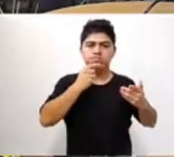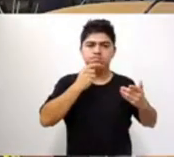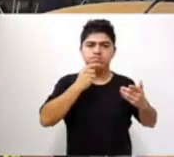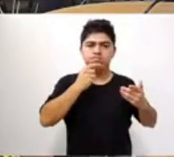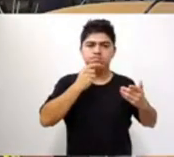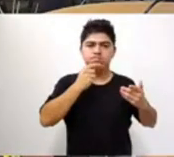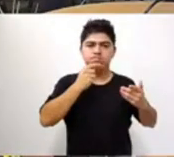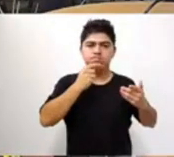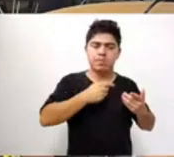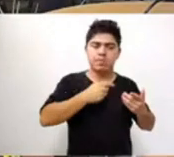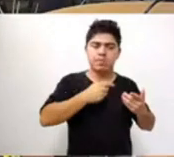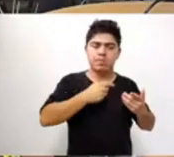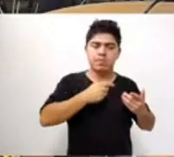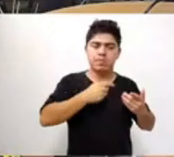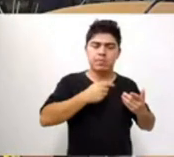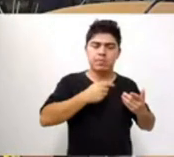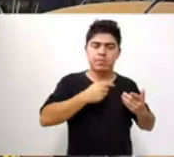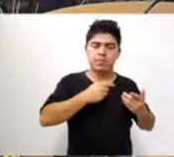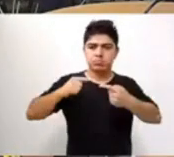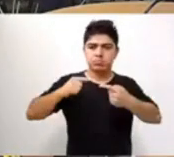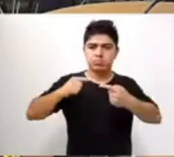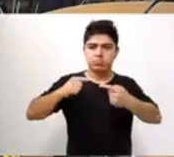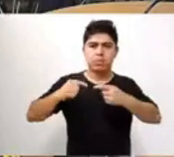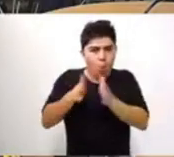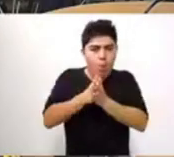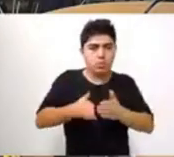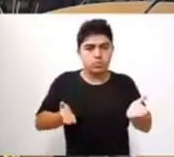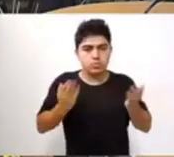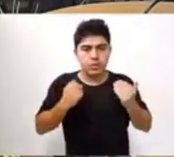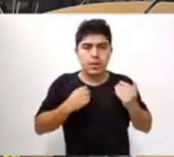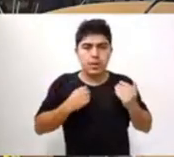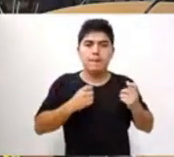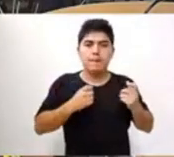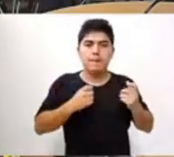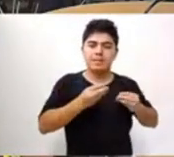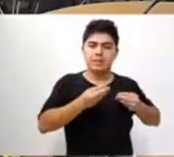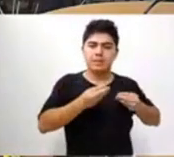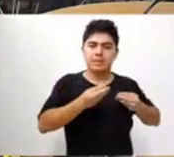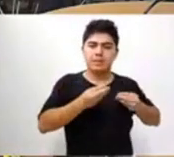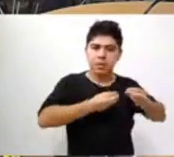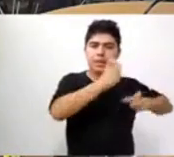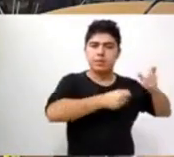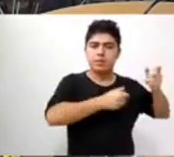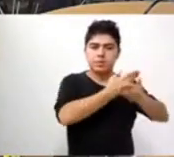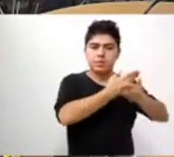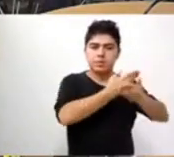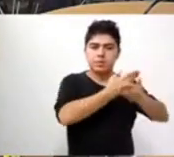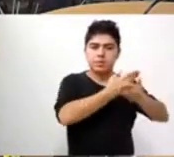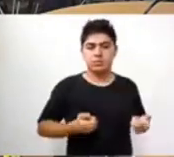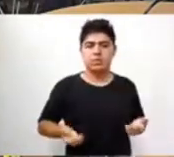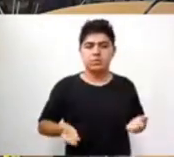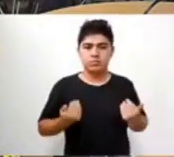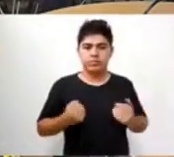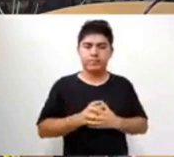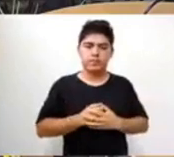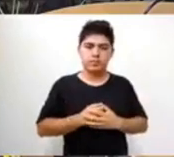trabajar y se puede hacer las gestiones necesarias para los vecinos de nuestra comunidad. Muchas gracias, señora Presidenta. Bien,